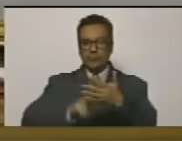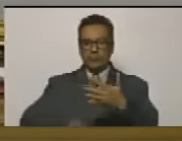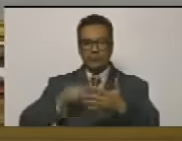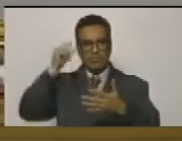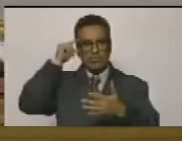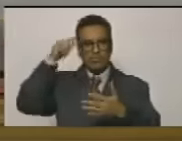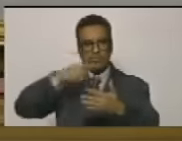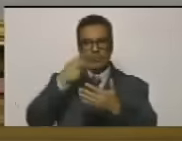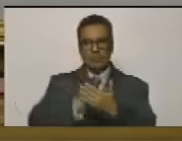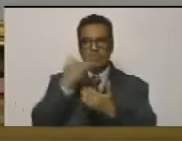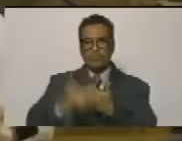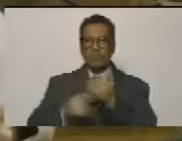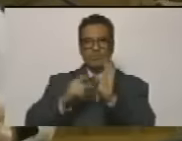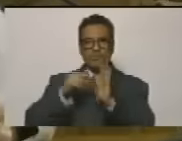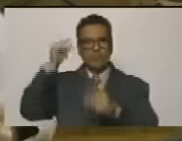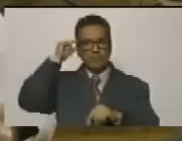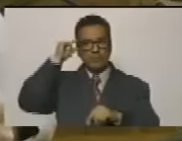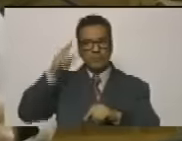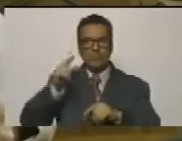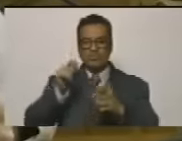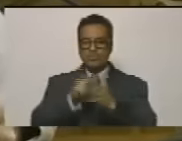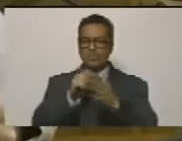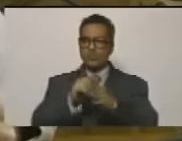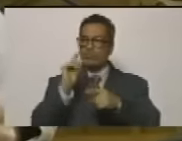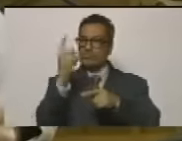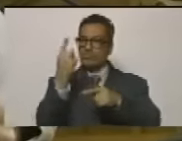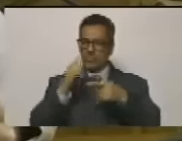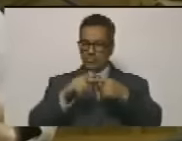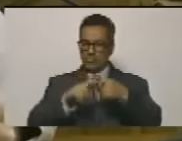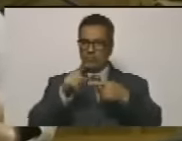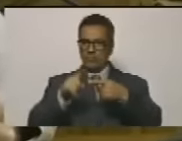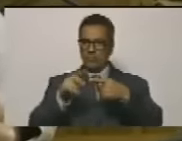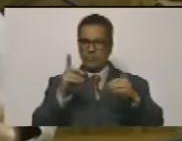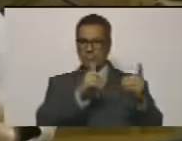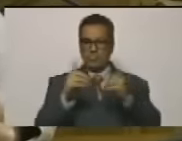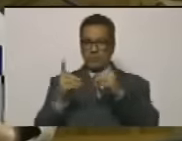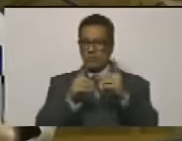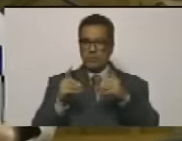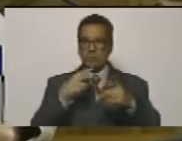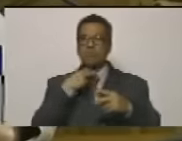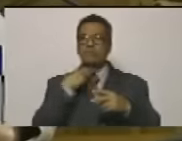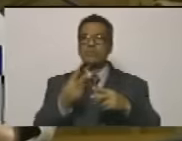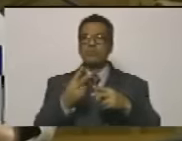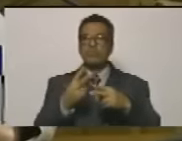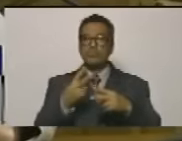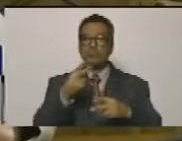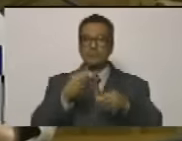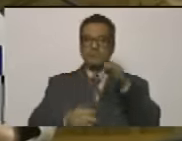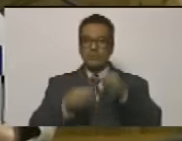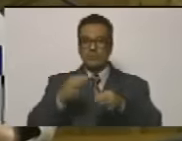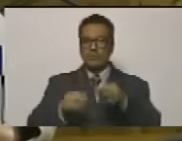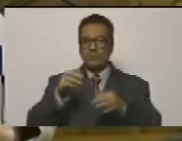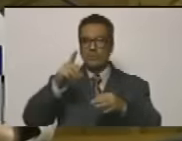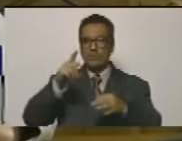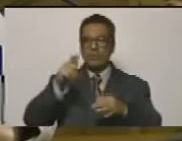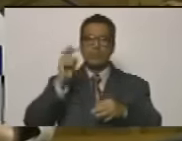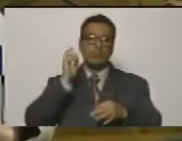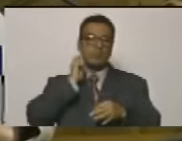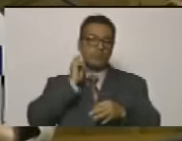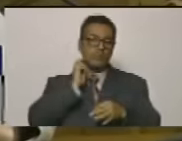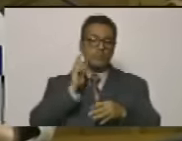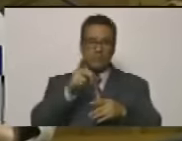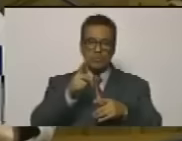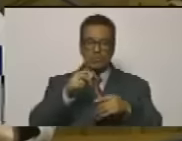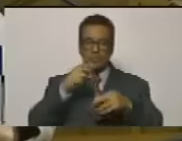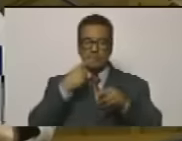proyecto orden del día. Punto número uno. Debate sobre las declaraciones del fiscal general Tarek William Saak